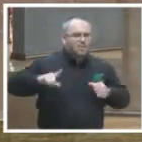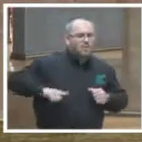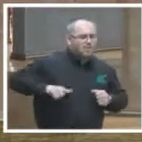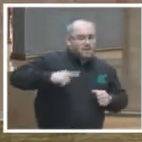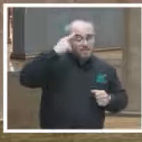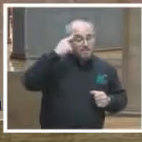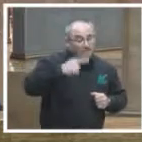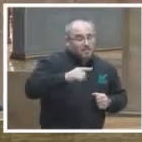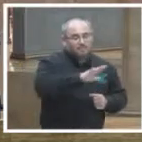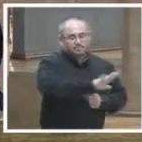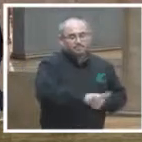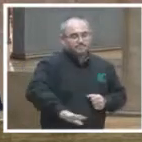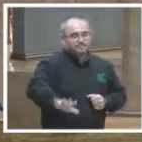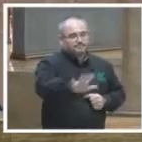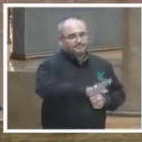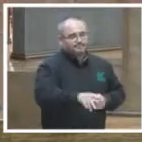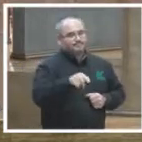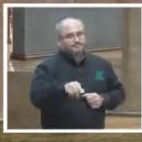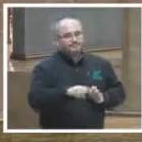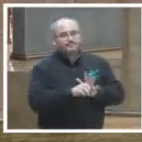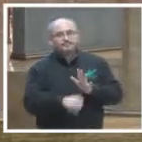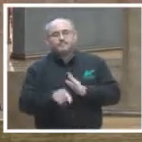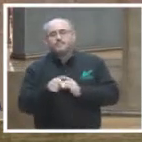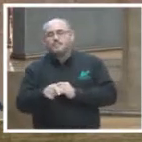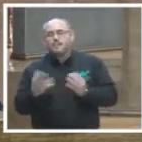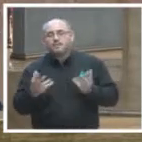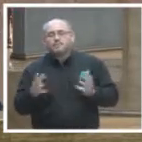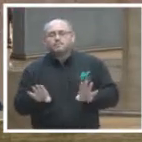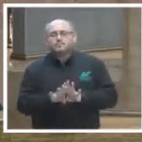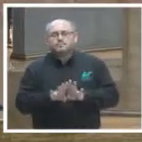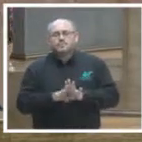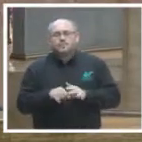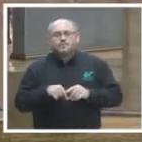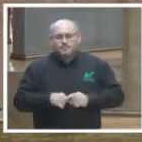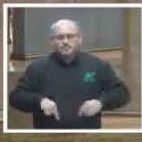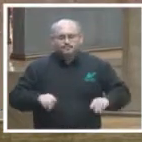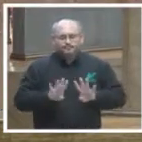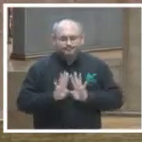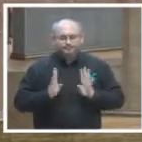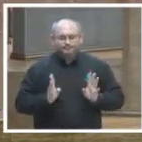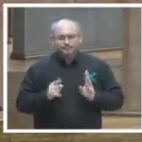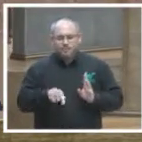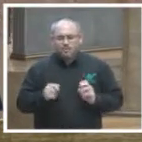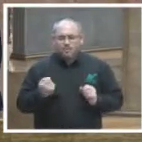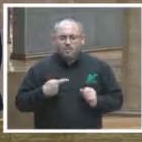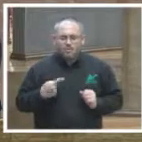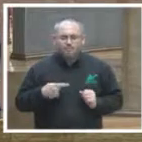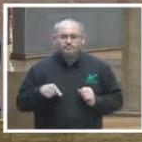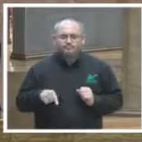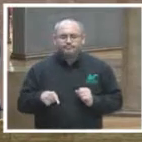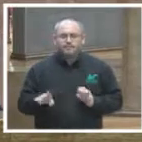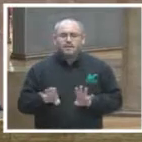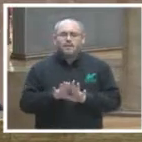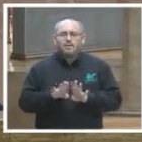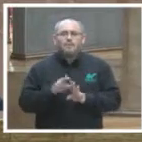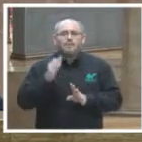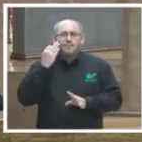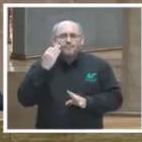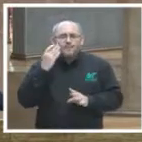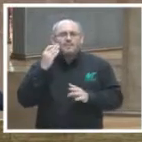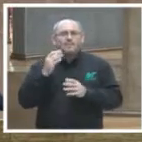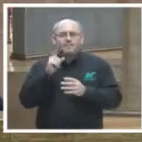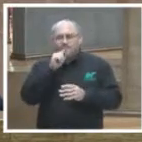personas. Ejemplo de ello es el acercamiento del Tribunal Electoral con la ciudadanía a través de las redes sociales